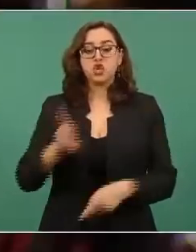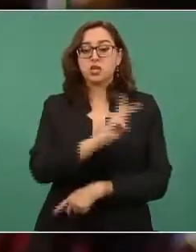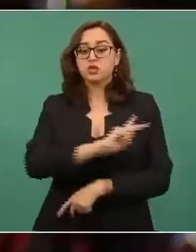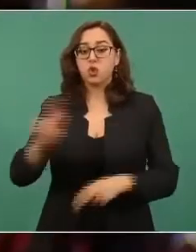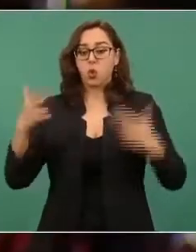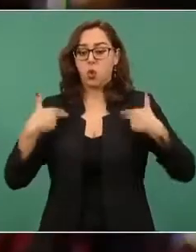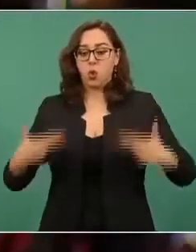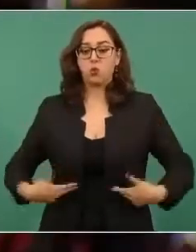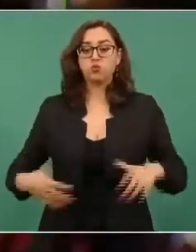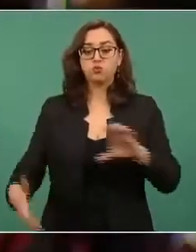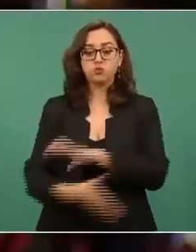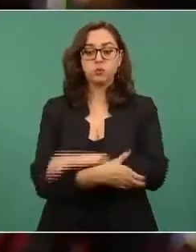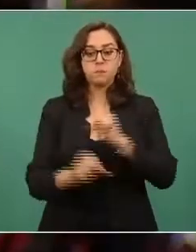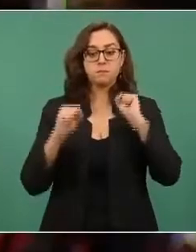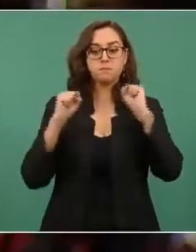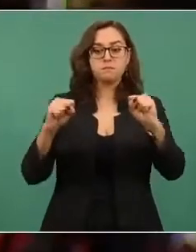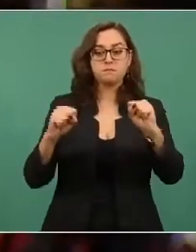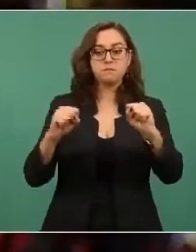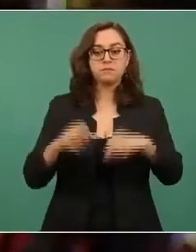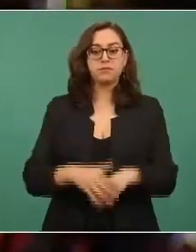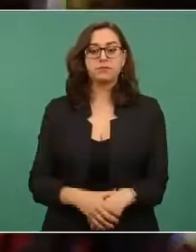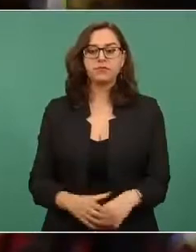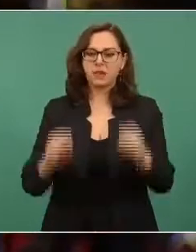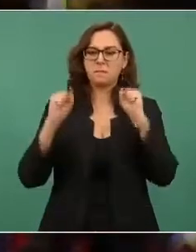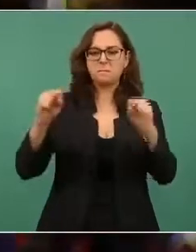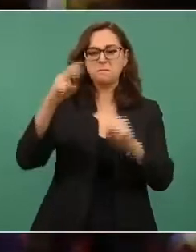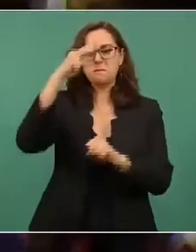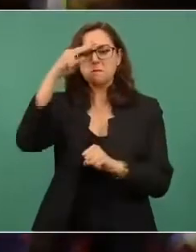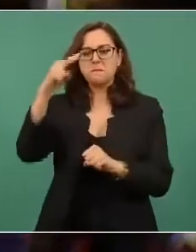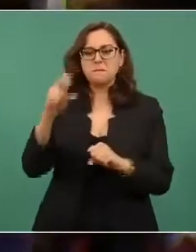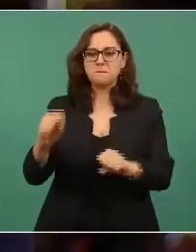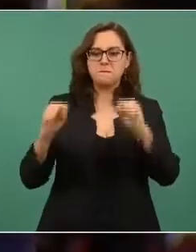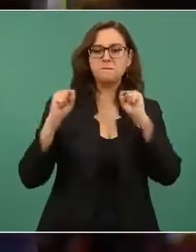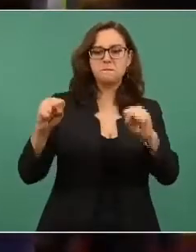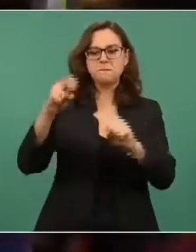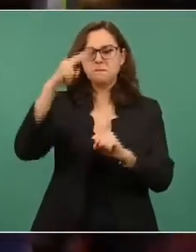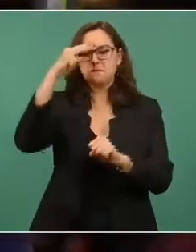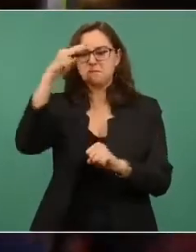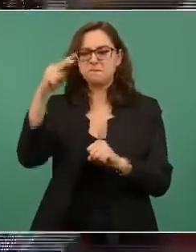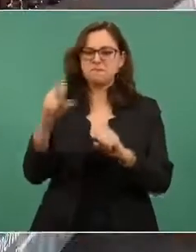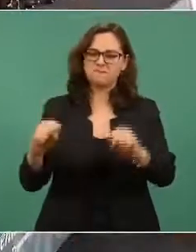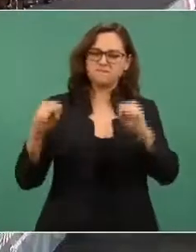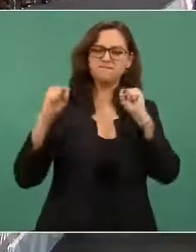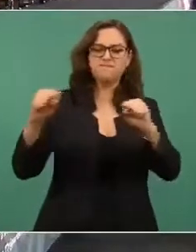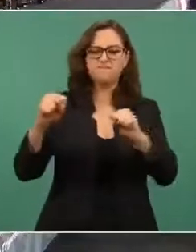viva México viva México viva México México